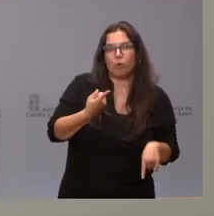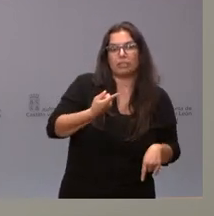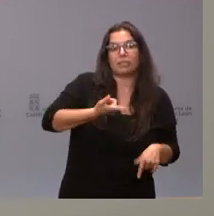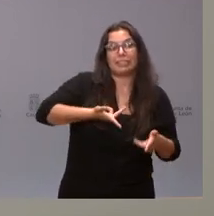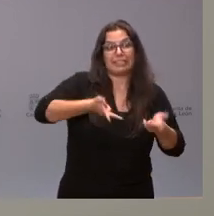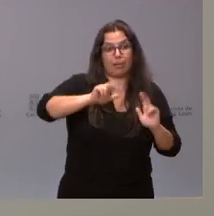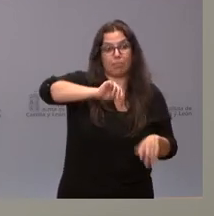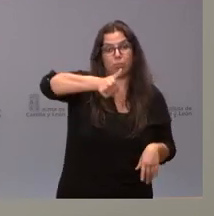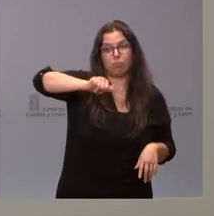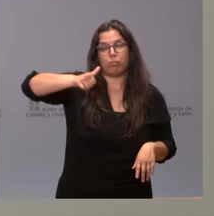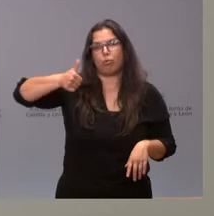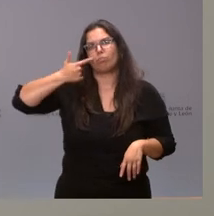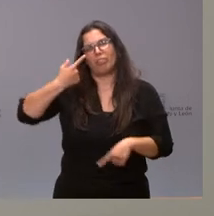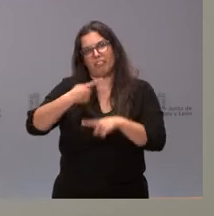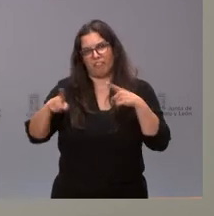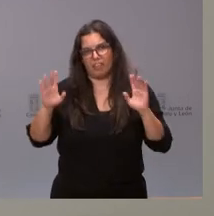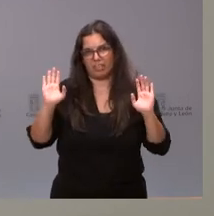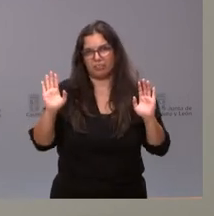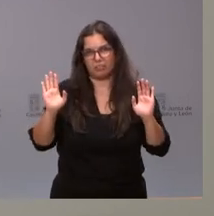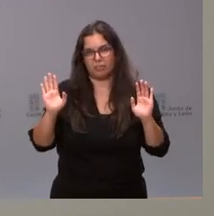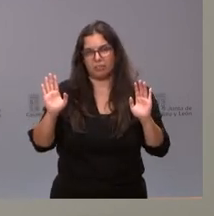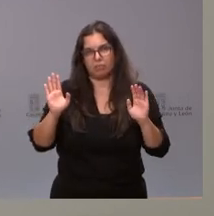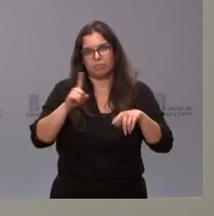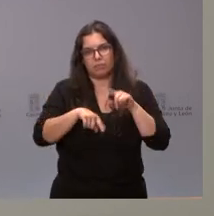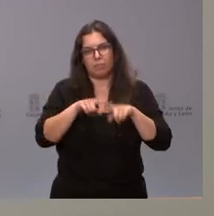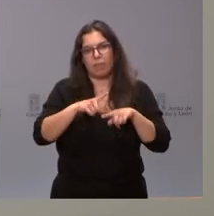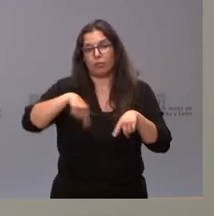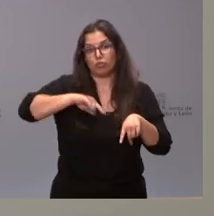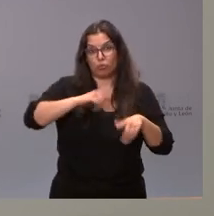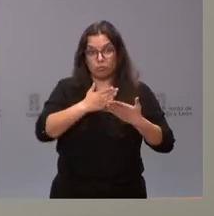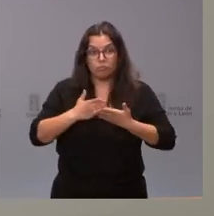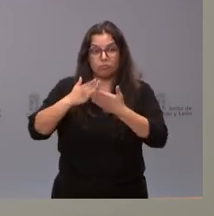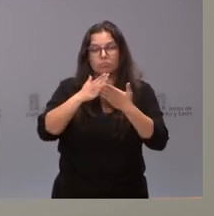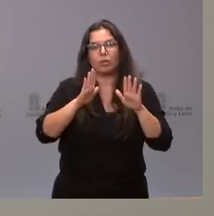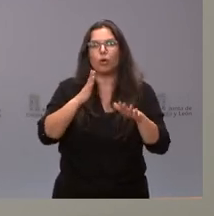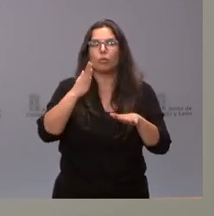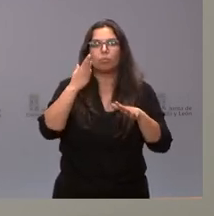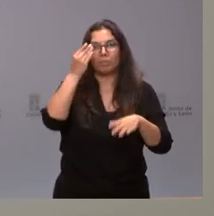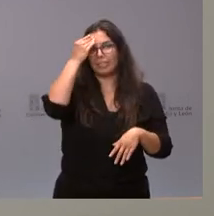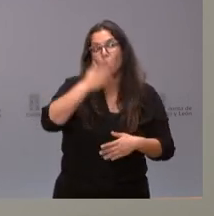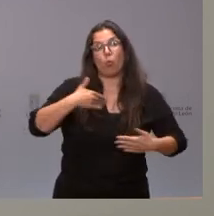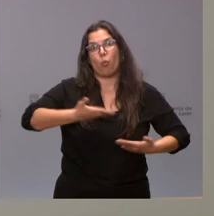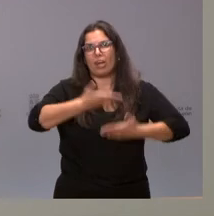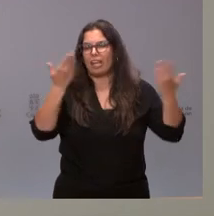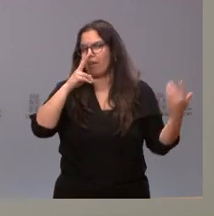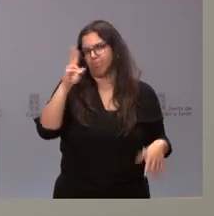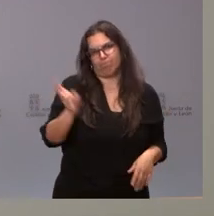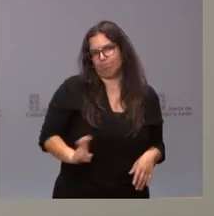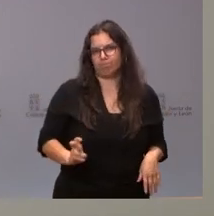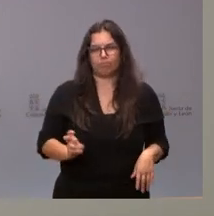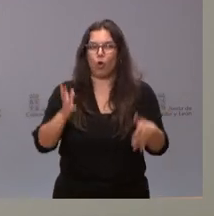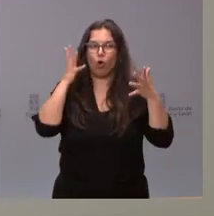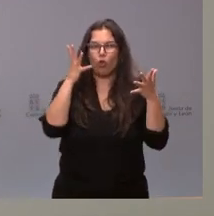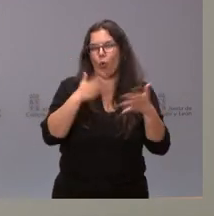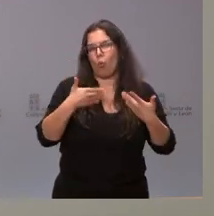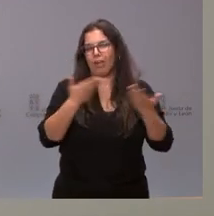cuál es la decisión definitiva sobre esa tramitación. En nuestro ámbito ya le digo que entendemos que no cualquier instalación es absolutamente aconsejable